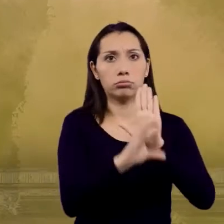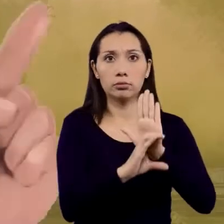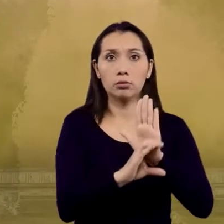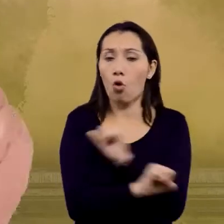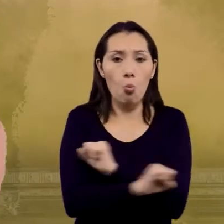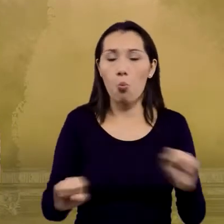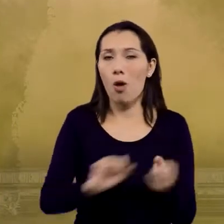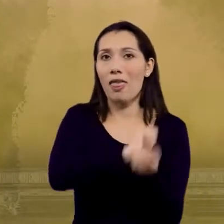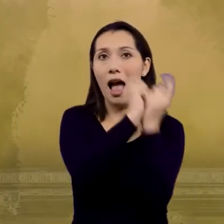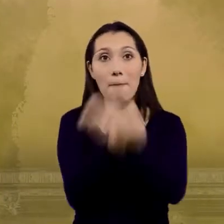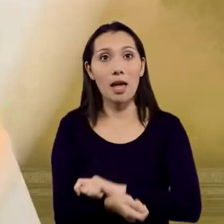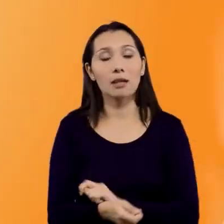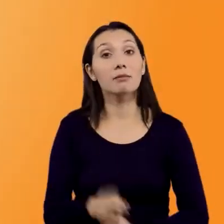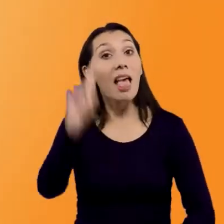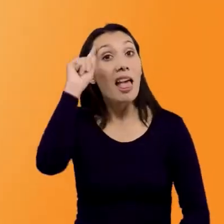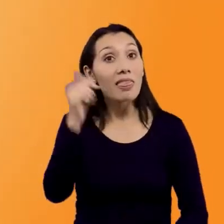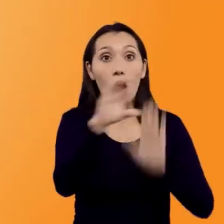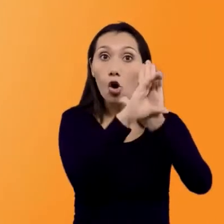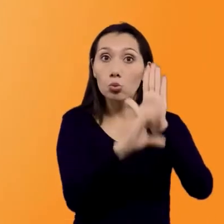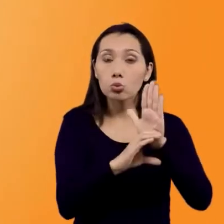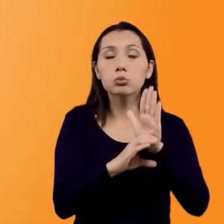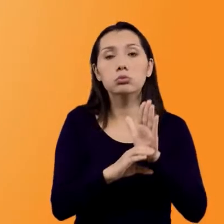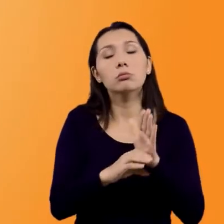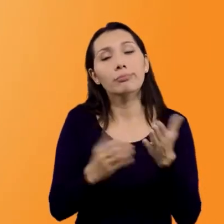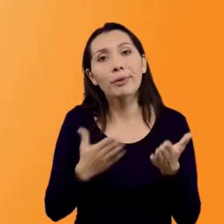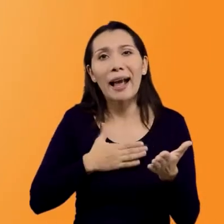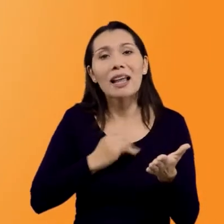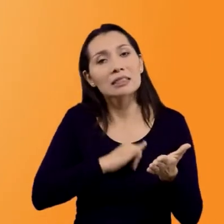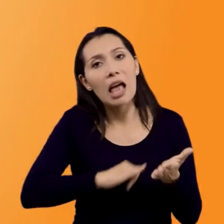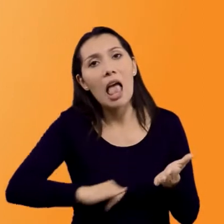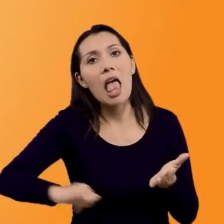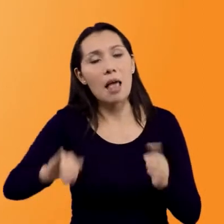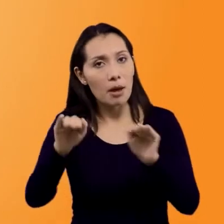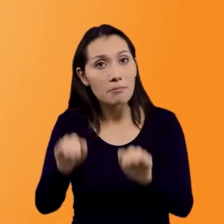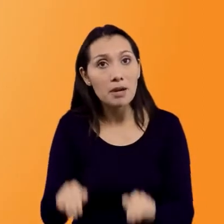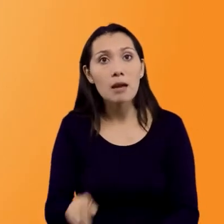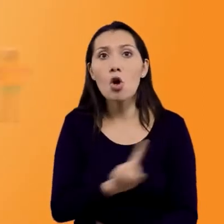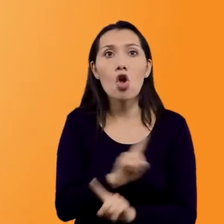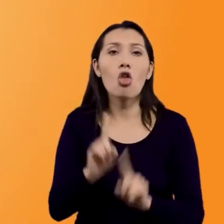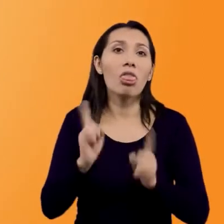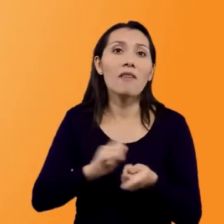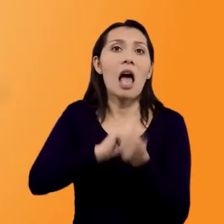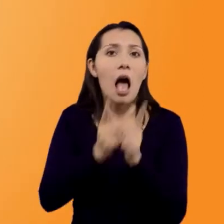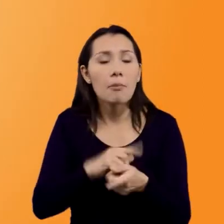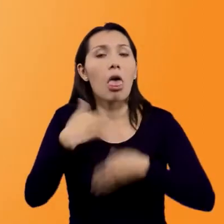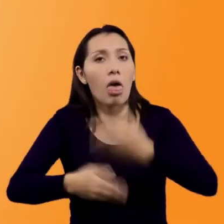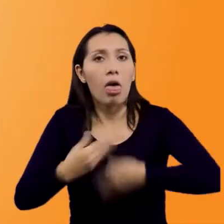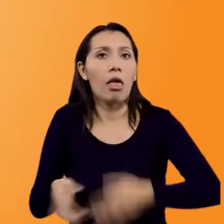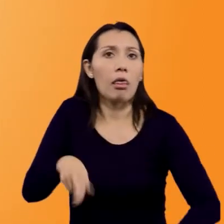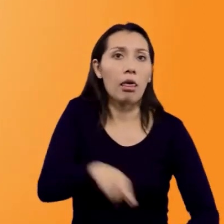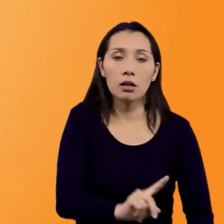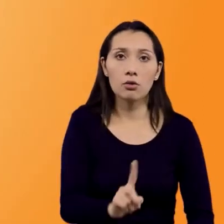¿No se puede cambiar? La idea de una Constitución es que sea estable en el tiempo y no se tenga que cambiar a cada rato.